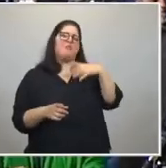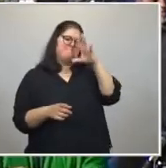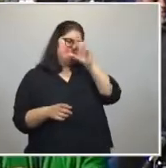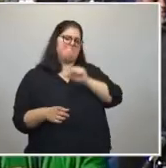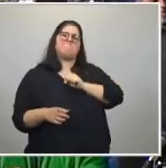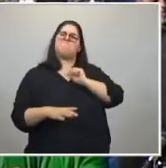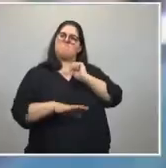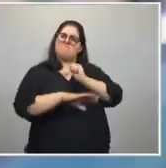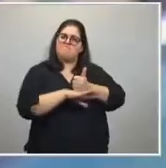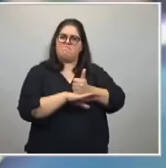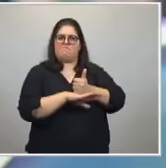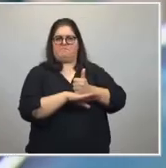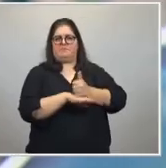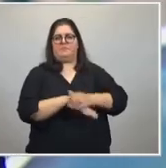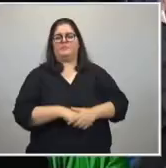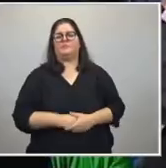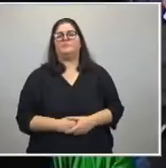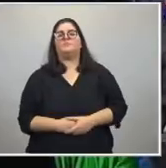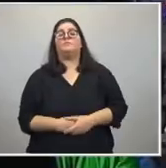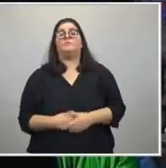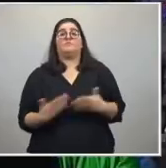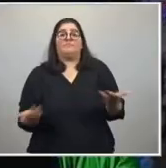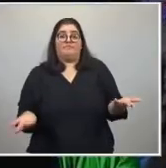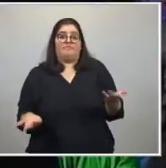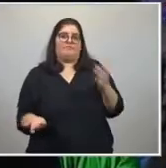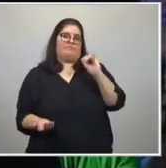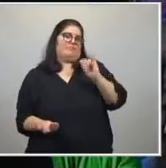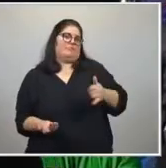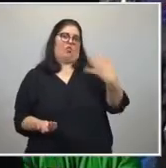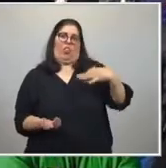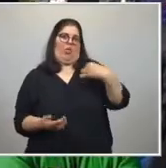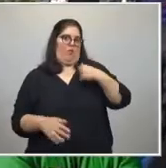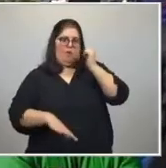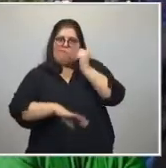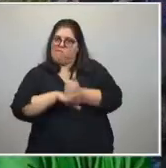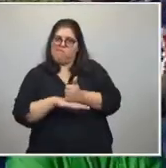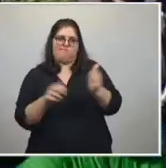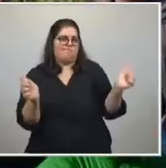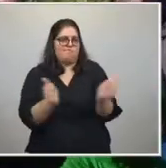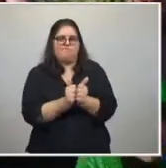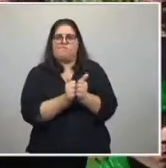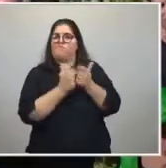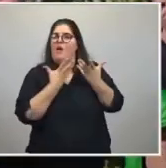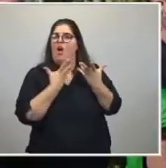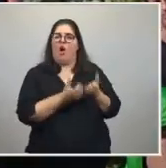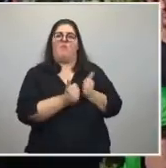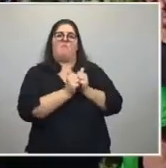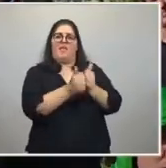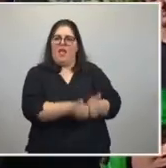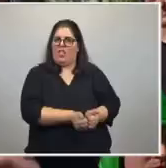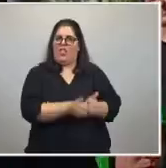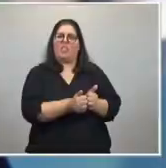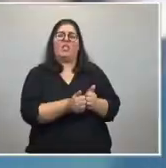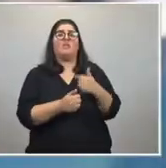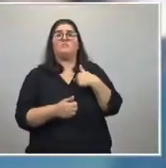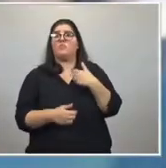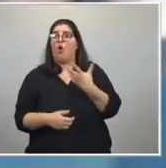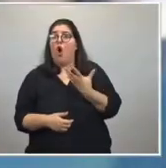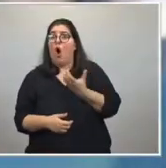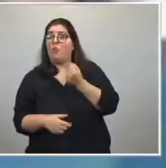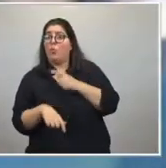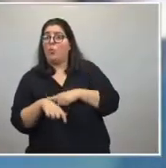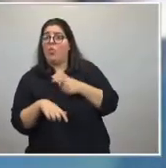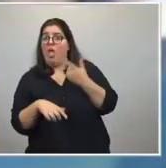cuerpo. Así que, ¿cómo no iba a estar acompañándote cada vez que tenga la oportunidad